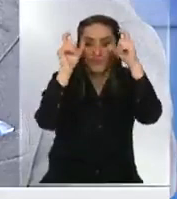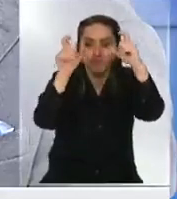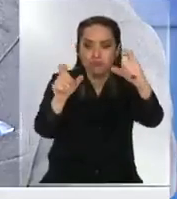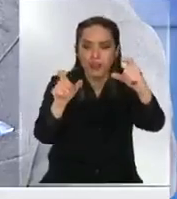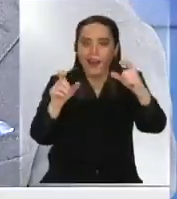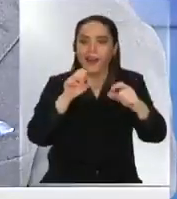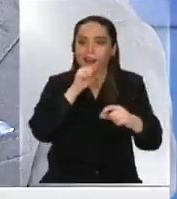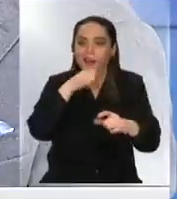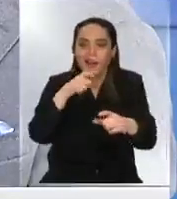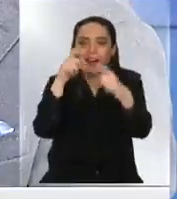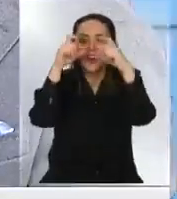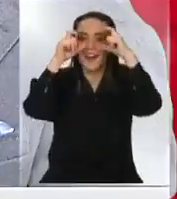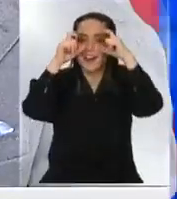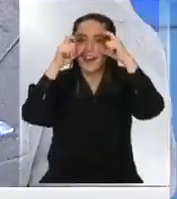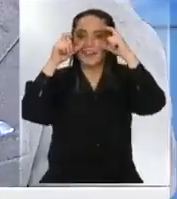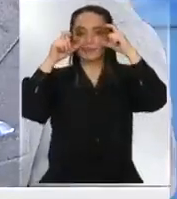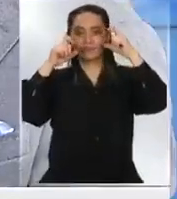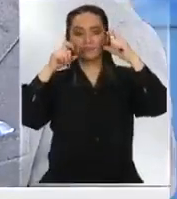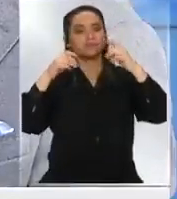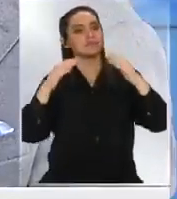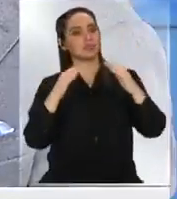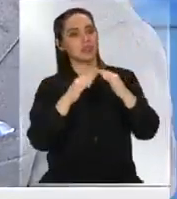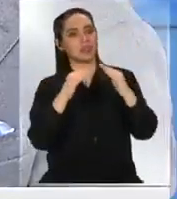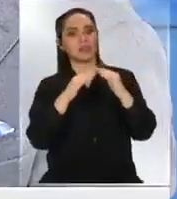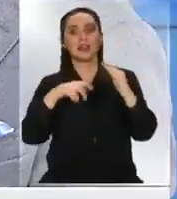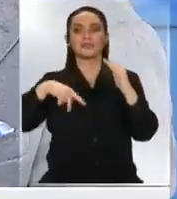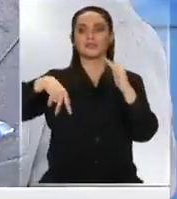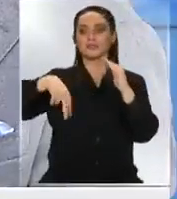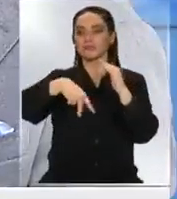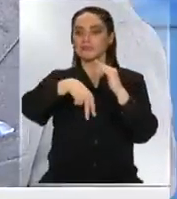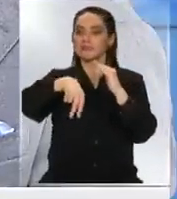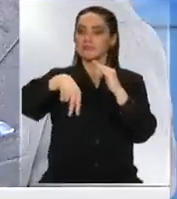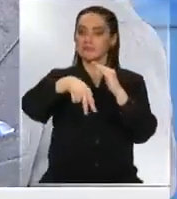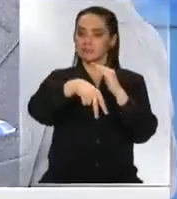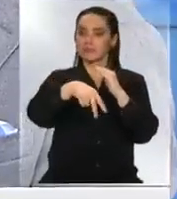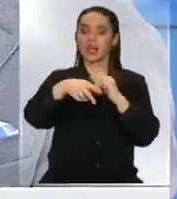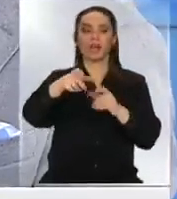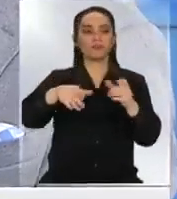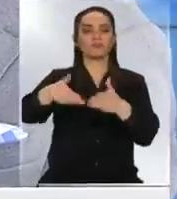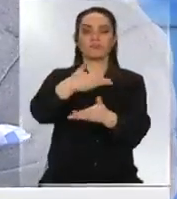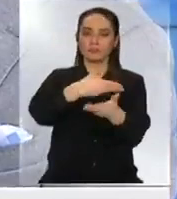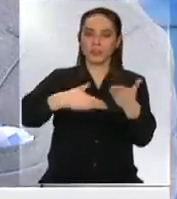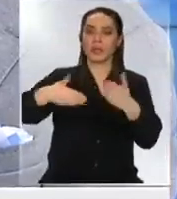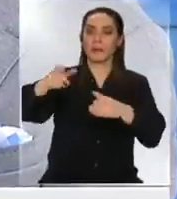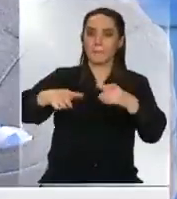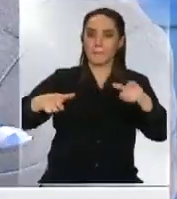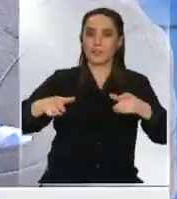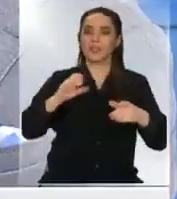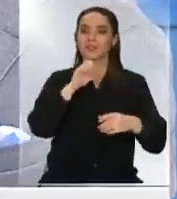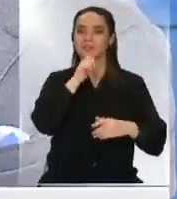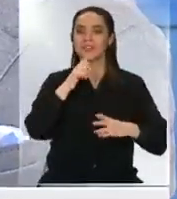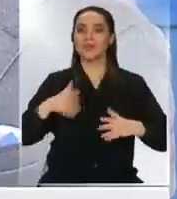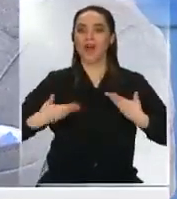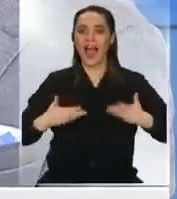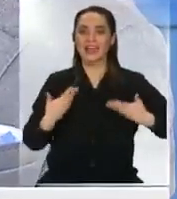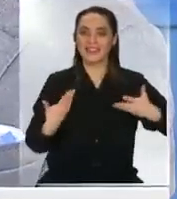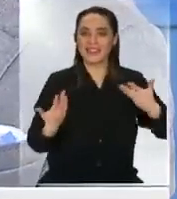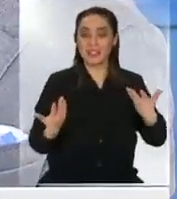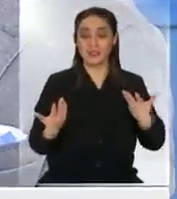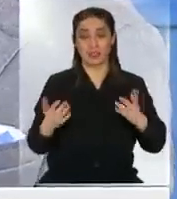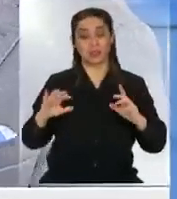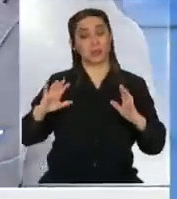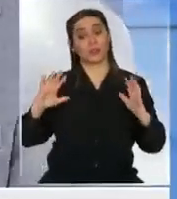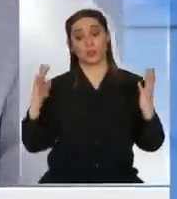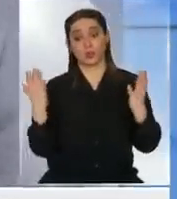recuperar su vida social empiezan a recuperar la capacidad de salir de casa y envejecer de manera activa en un contexto además